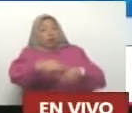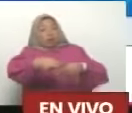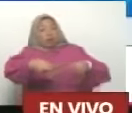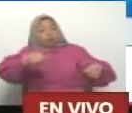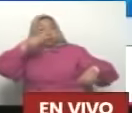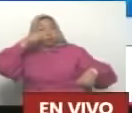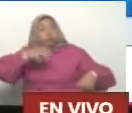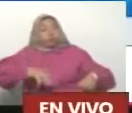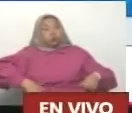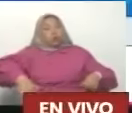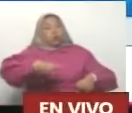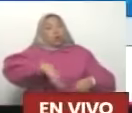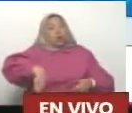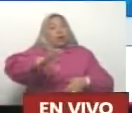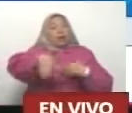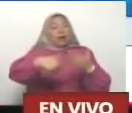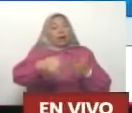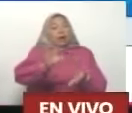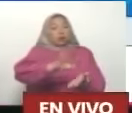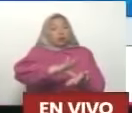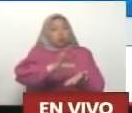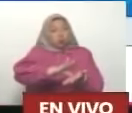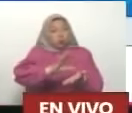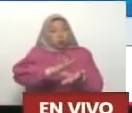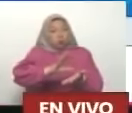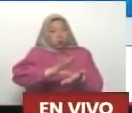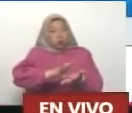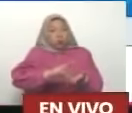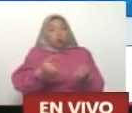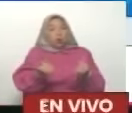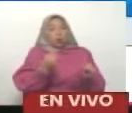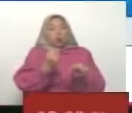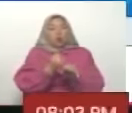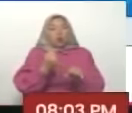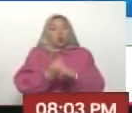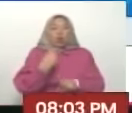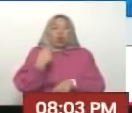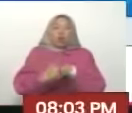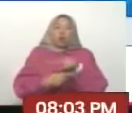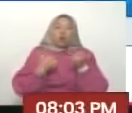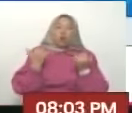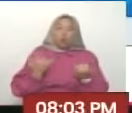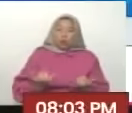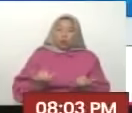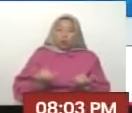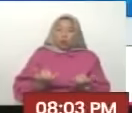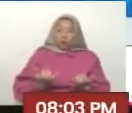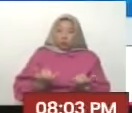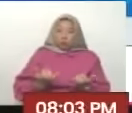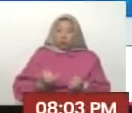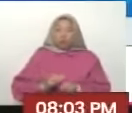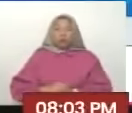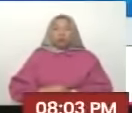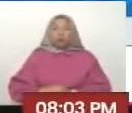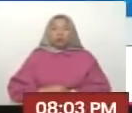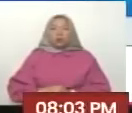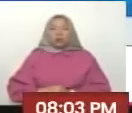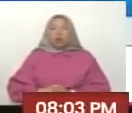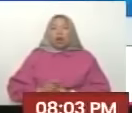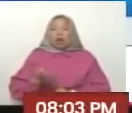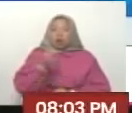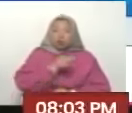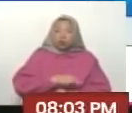Producto Del modelo De acumulación Petrolera El modelo Capitalista Entonces construir